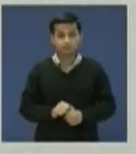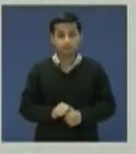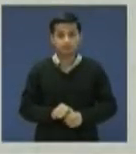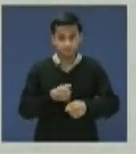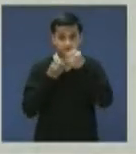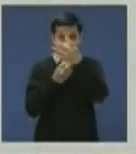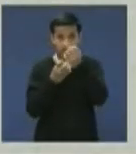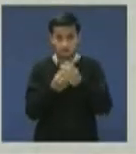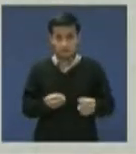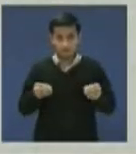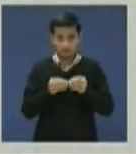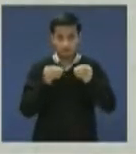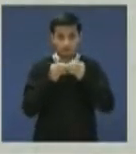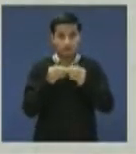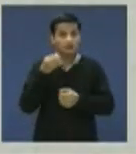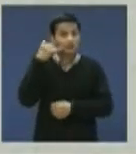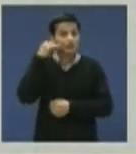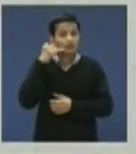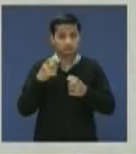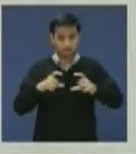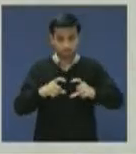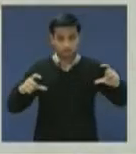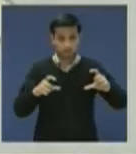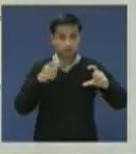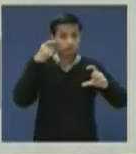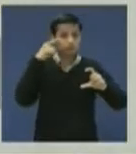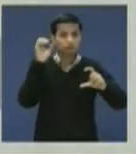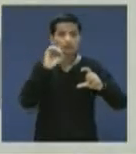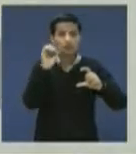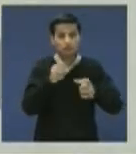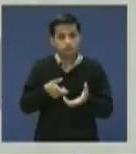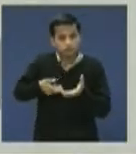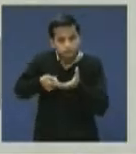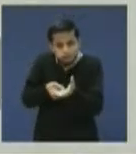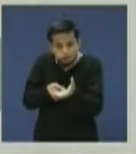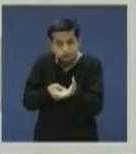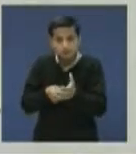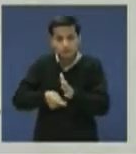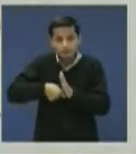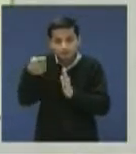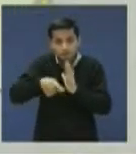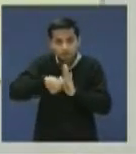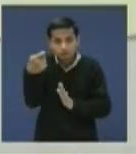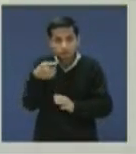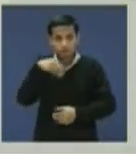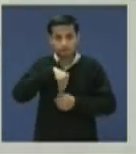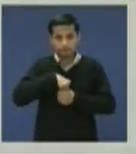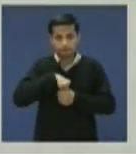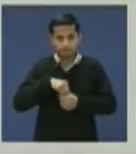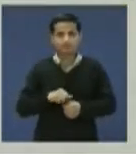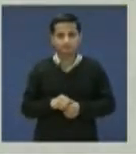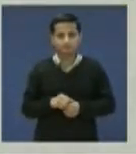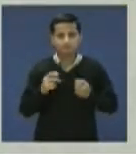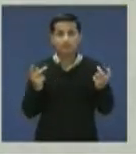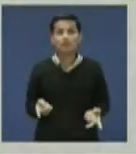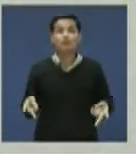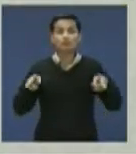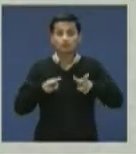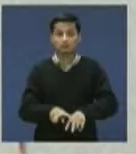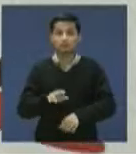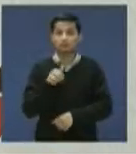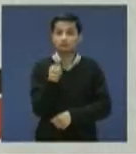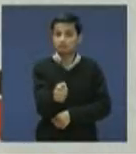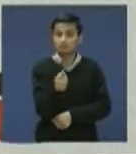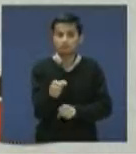Para estar informado, ten a mano una radio con pilas, una linterna o velas y fósforos. Y no olvides